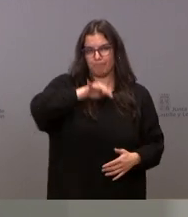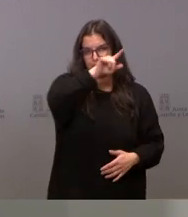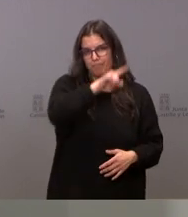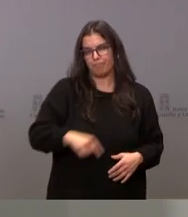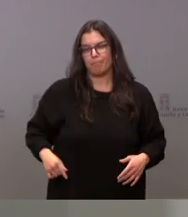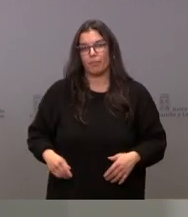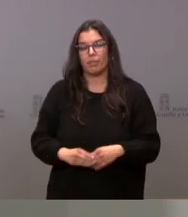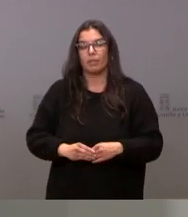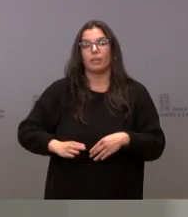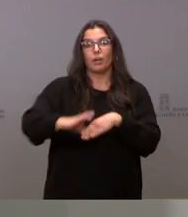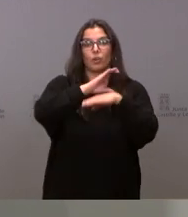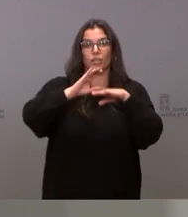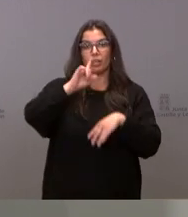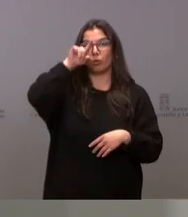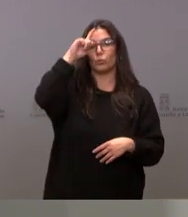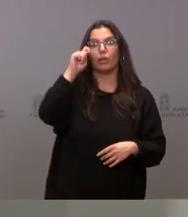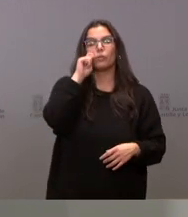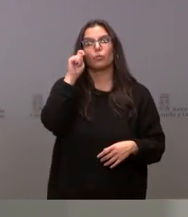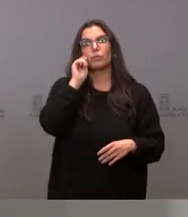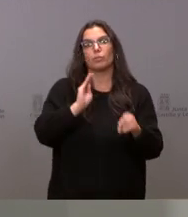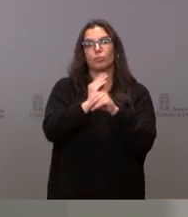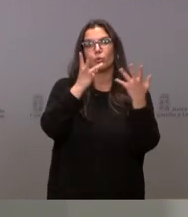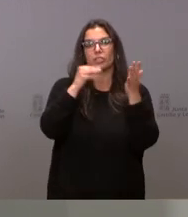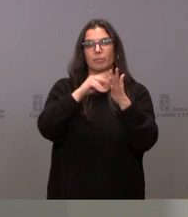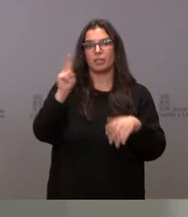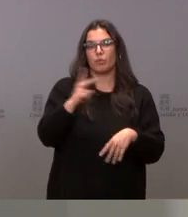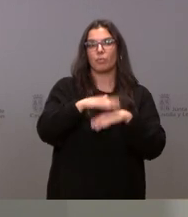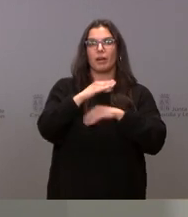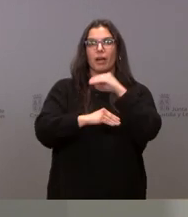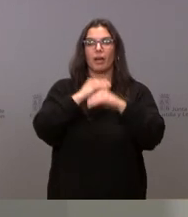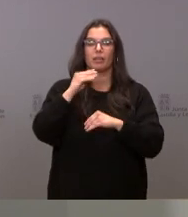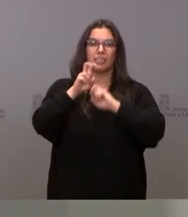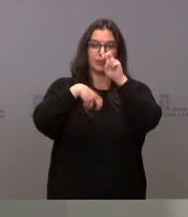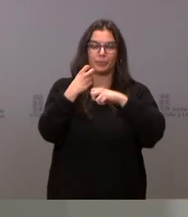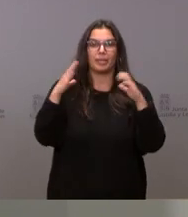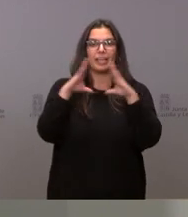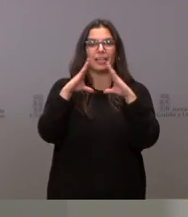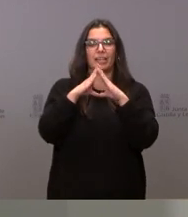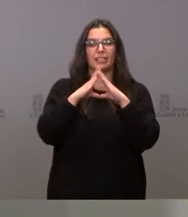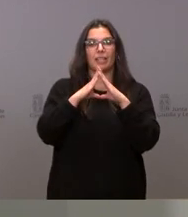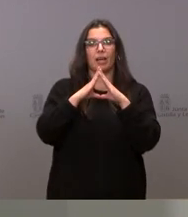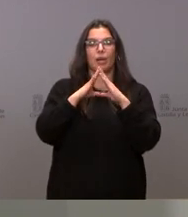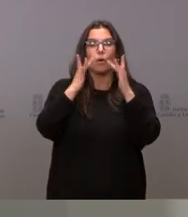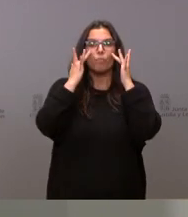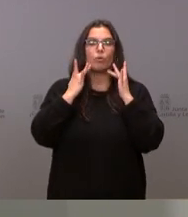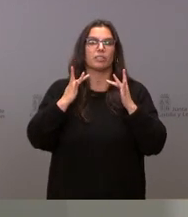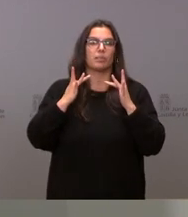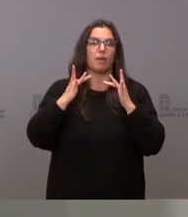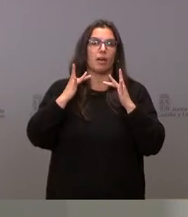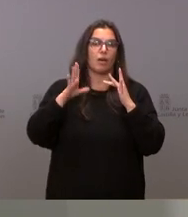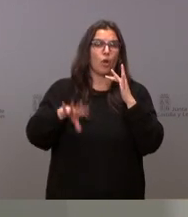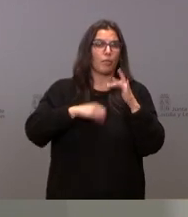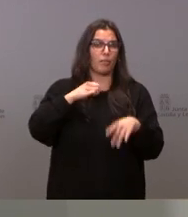La Consejería de Cultura y Turismo destina 80.000 euros para la rehabilitación de la Iglesia de la Purísima Concepción de Ojos Salvos